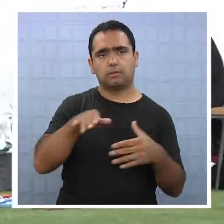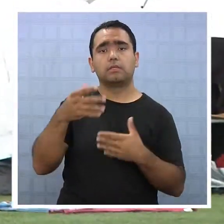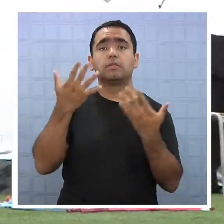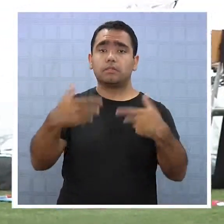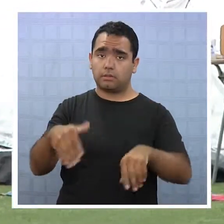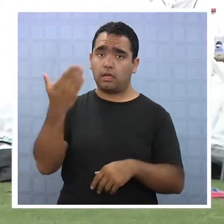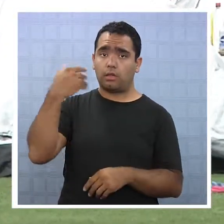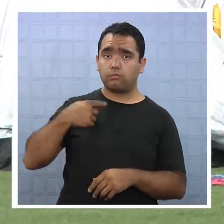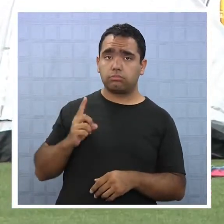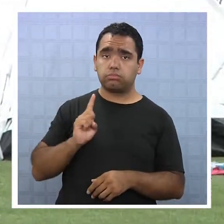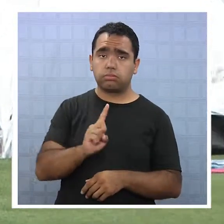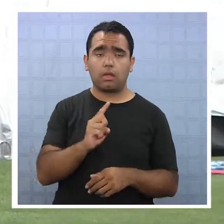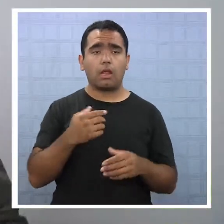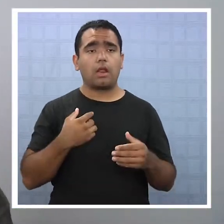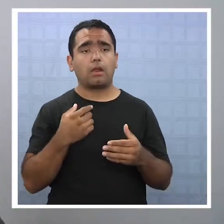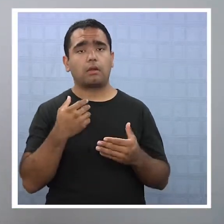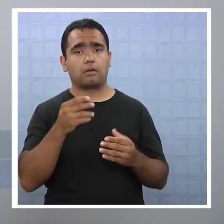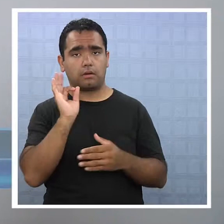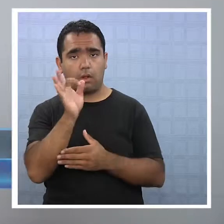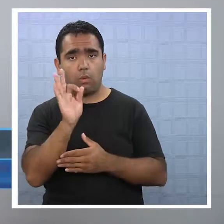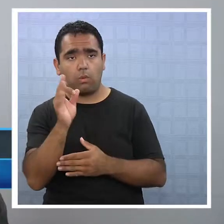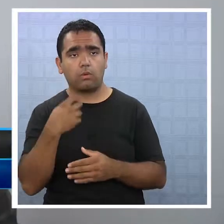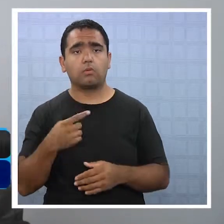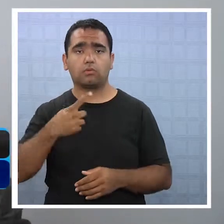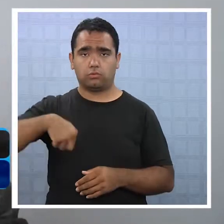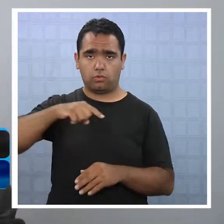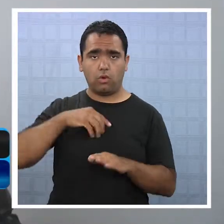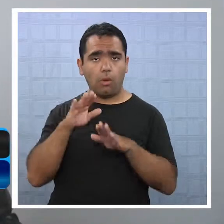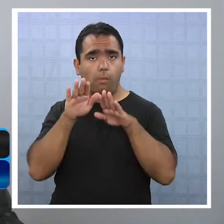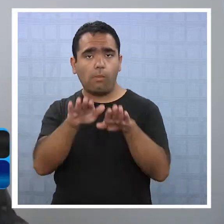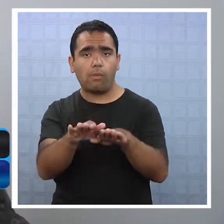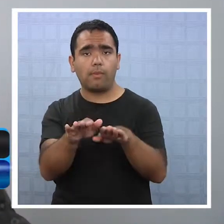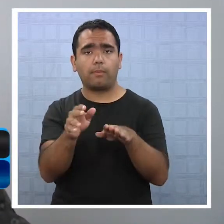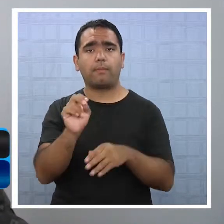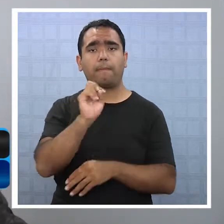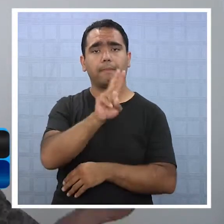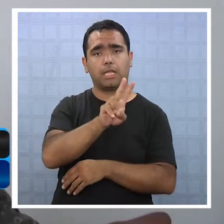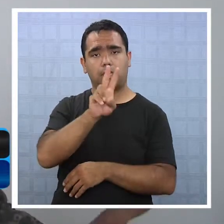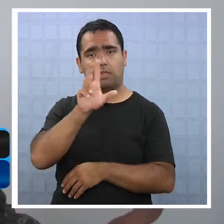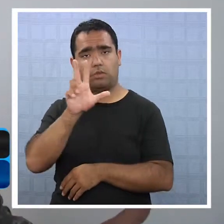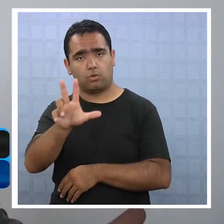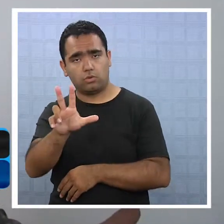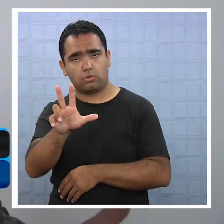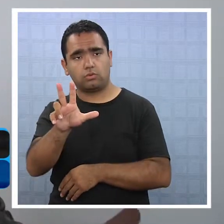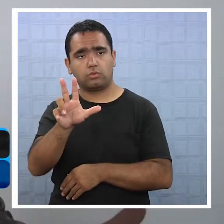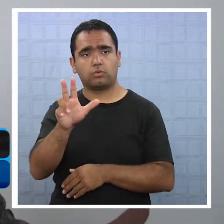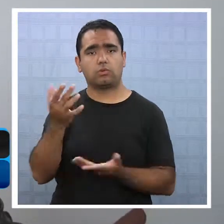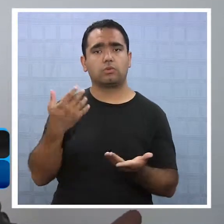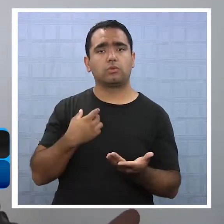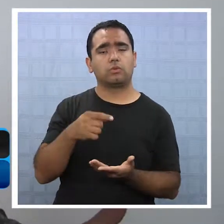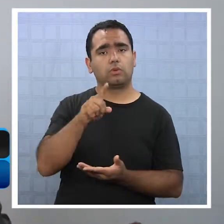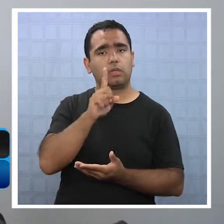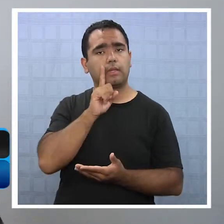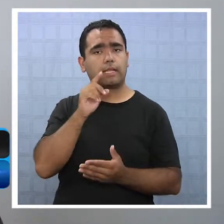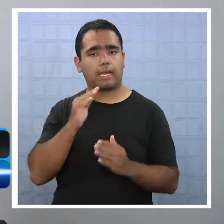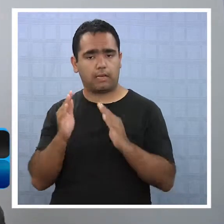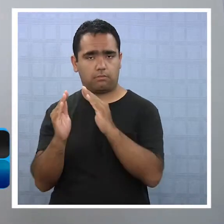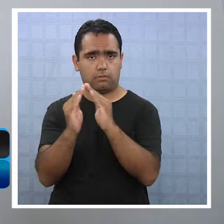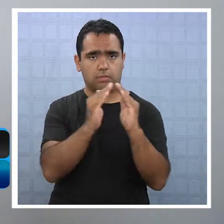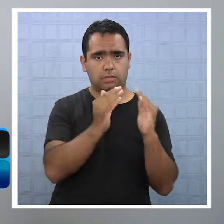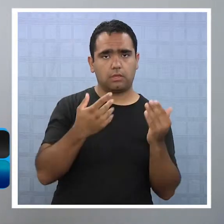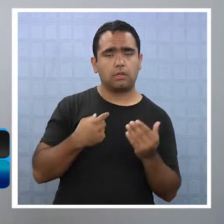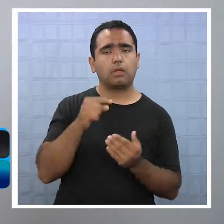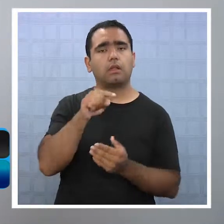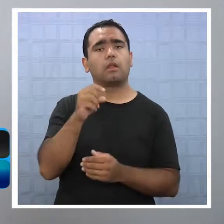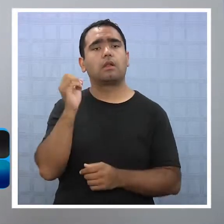porque nosotros, las Fuerzas Armadas, vamos a apoyarnos, ¿cierto?, con 28 team que tenemos ya en condición de estar